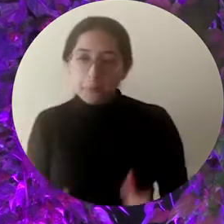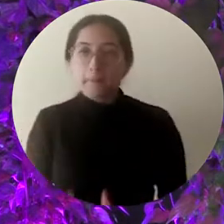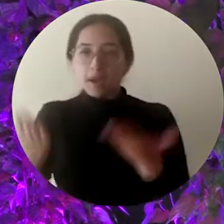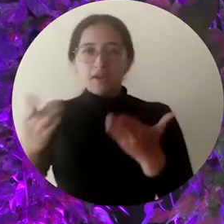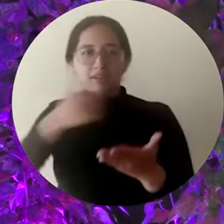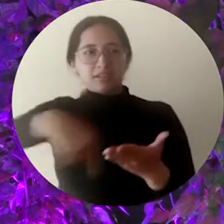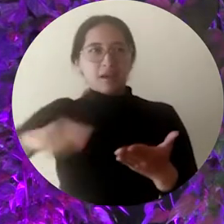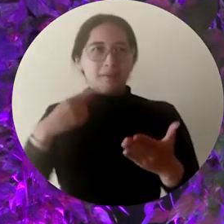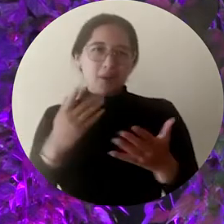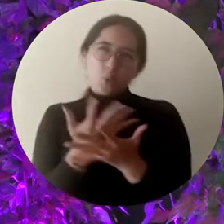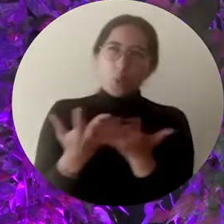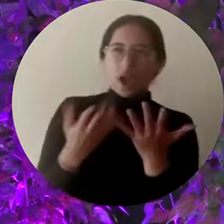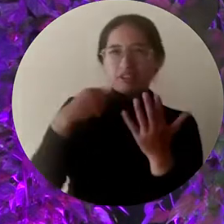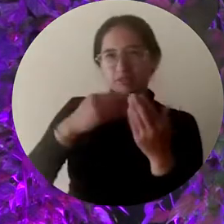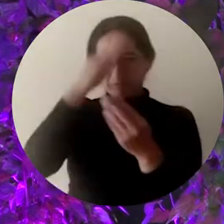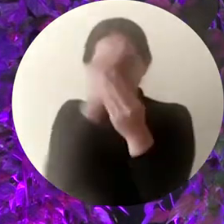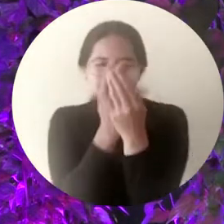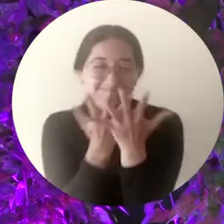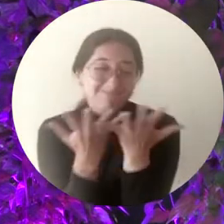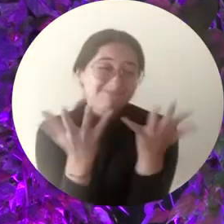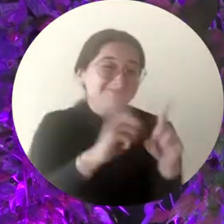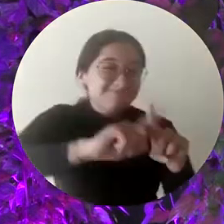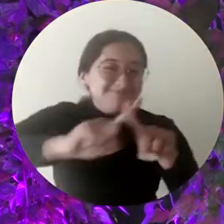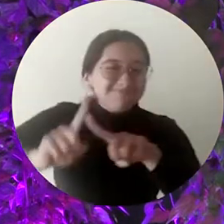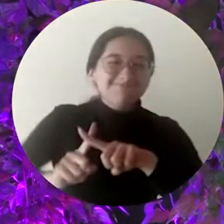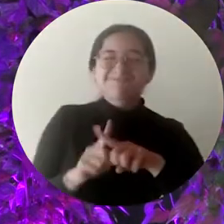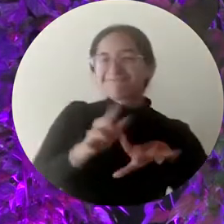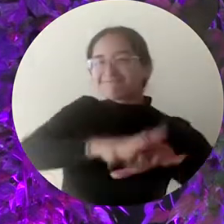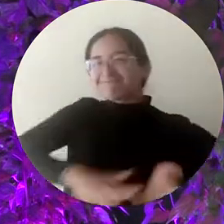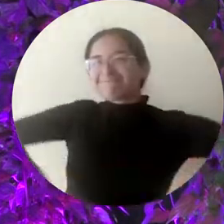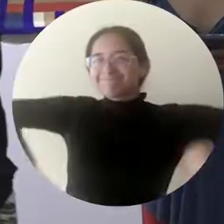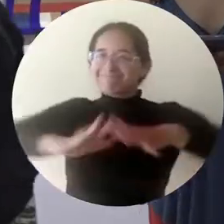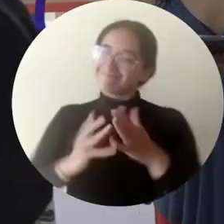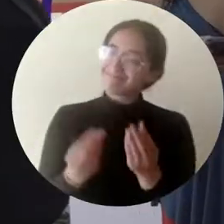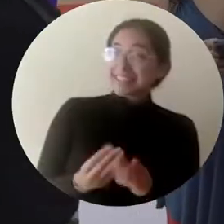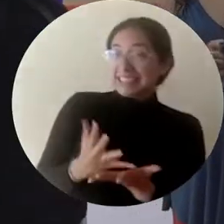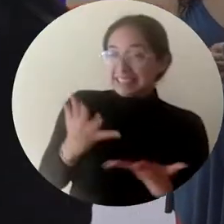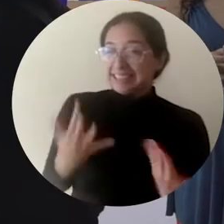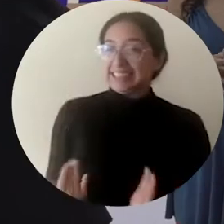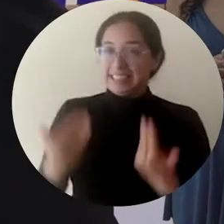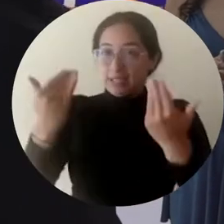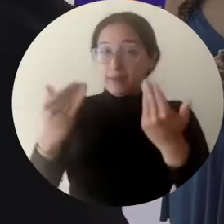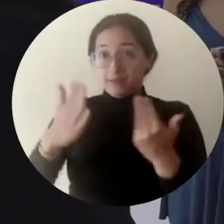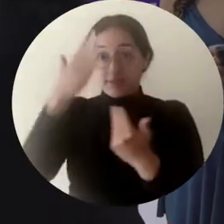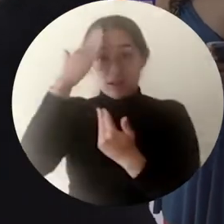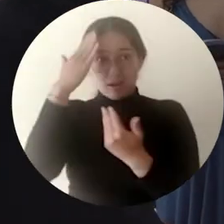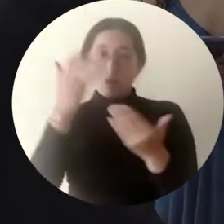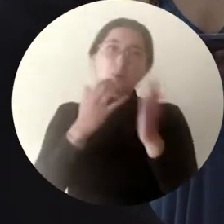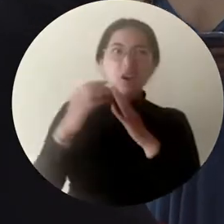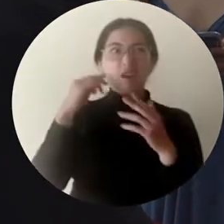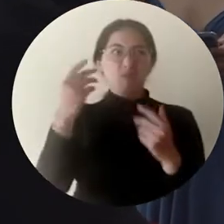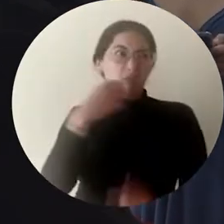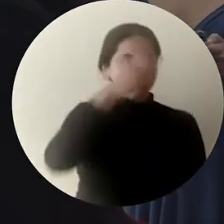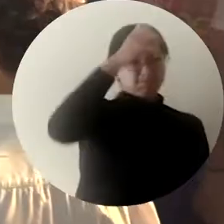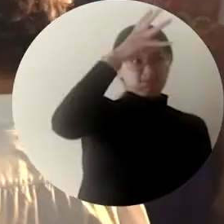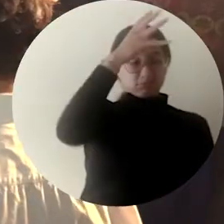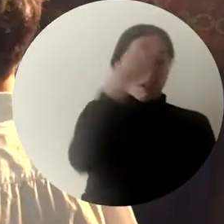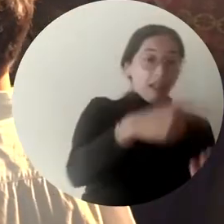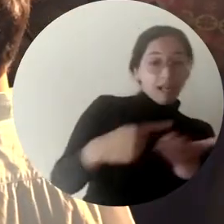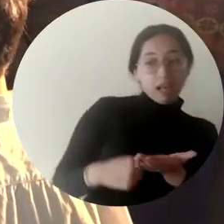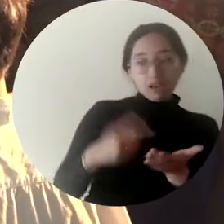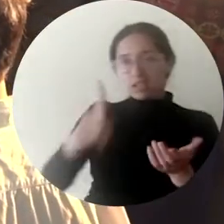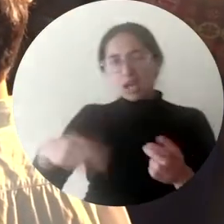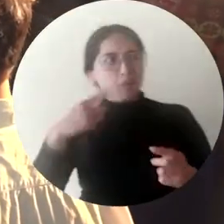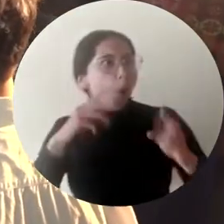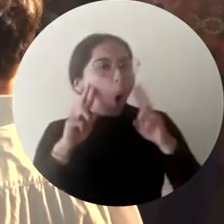de esa pluridiversidad, y a que reconozcamos que en realidad no es un diálogo entre sabios y sabedores, sino es un diálogo